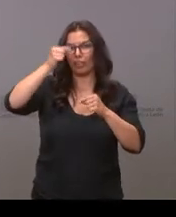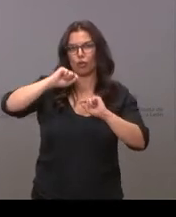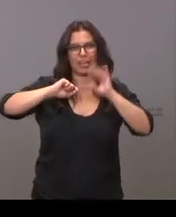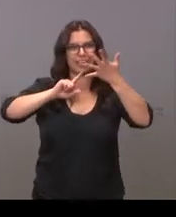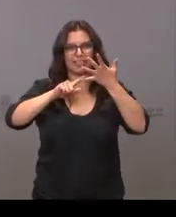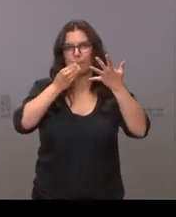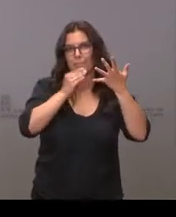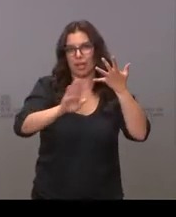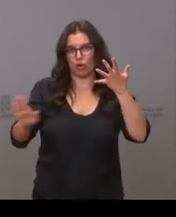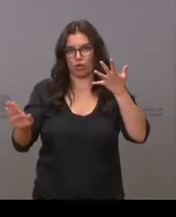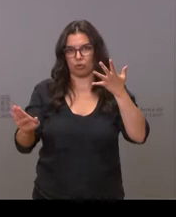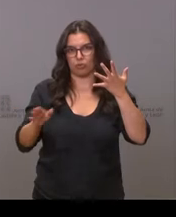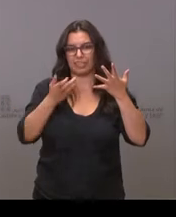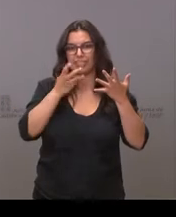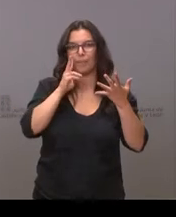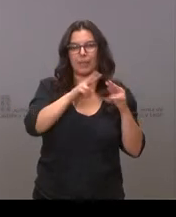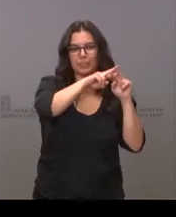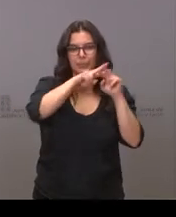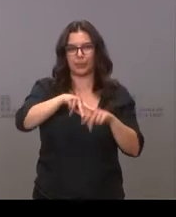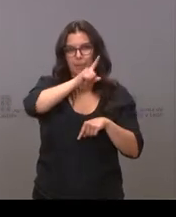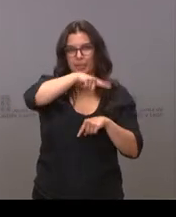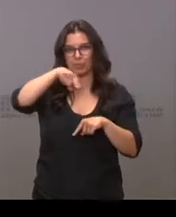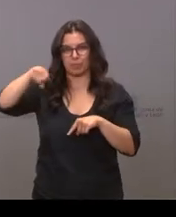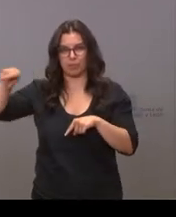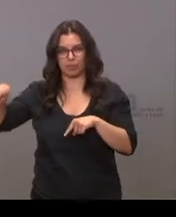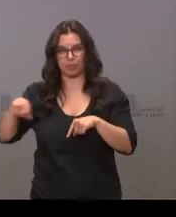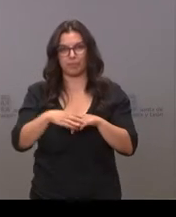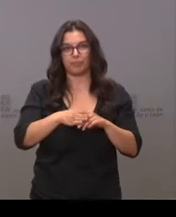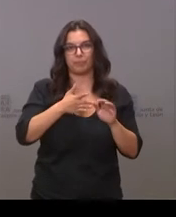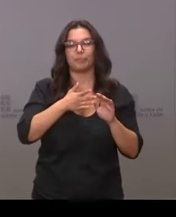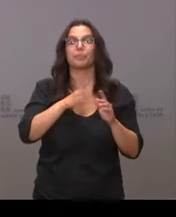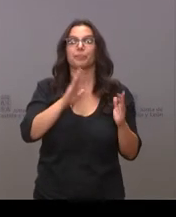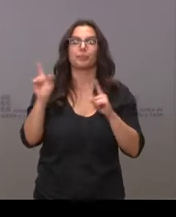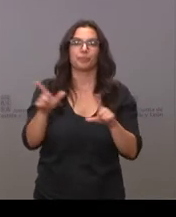intermensual absoluta. Pasa a la siguiente.